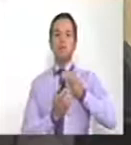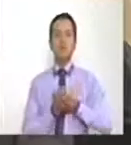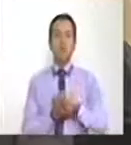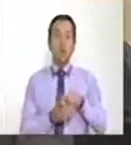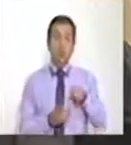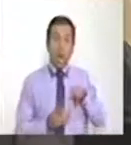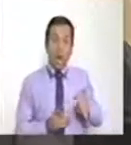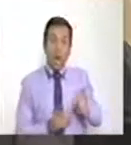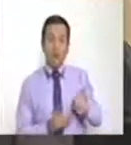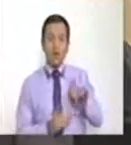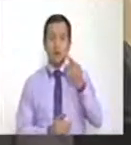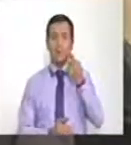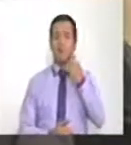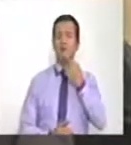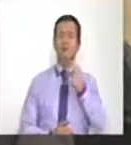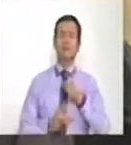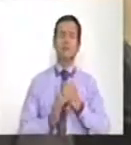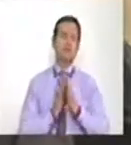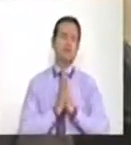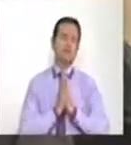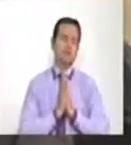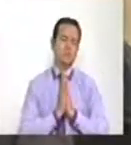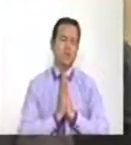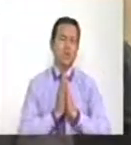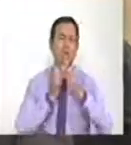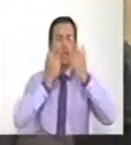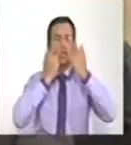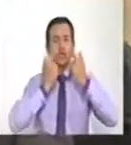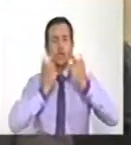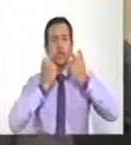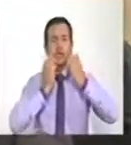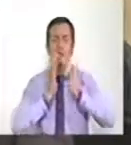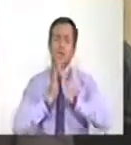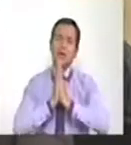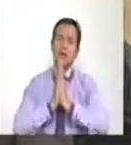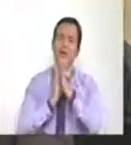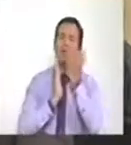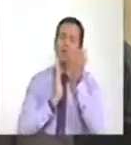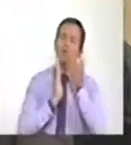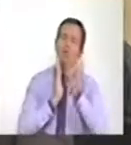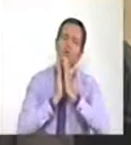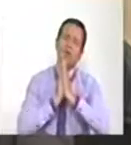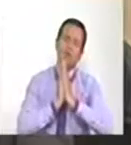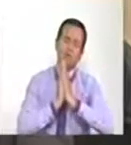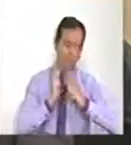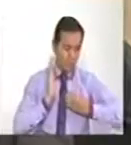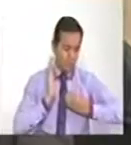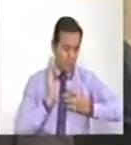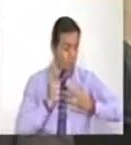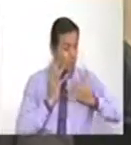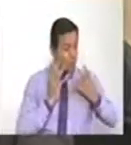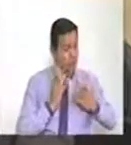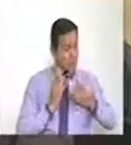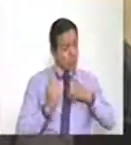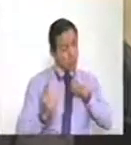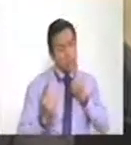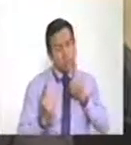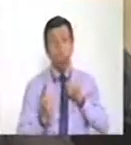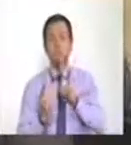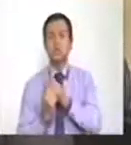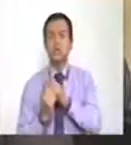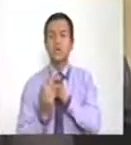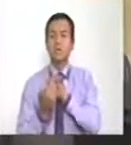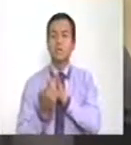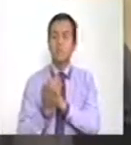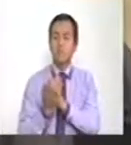imploró que le dieran la oportunidad de volver a